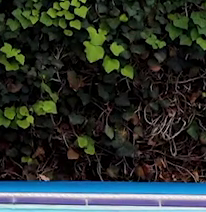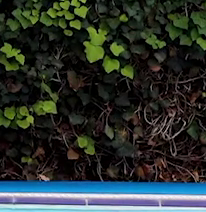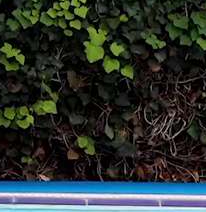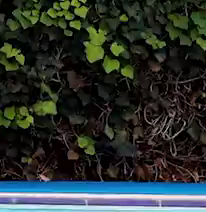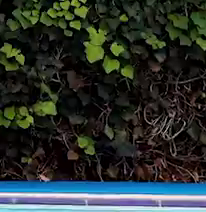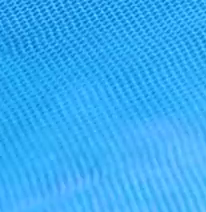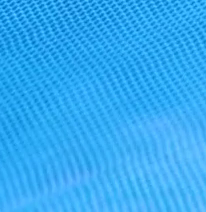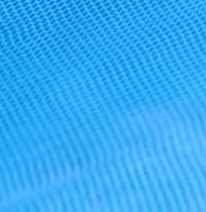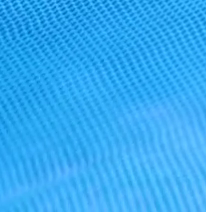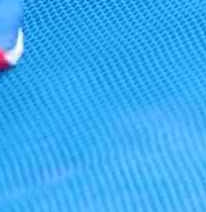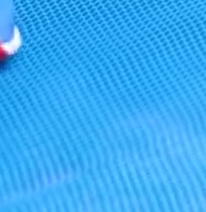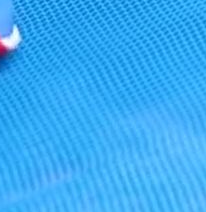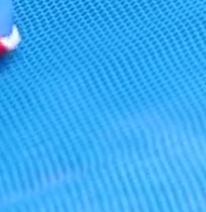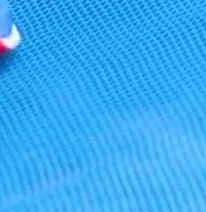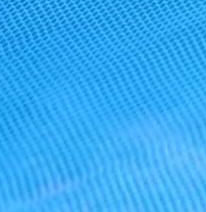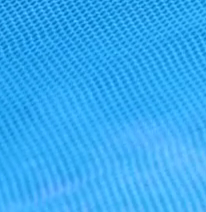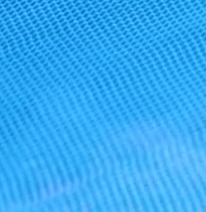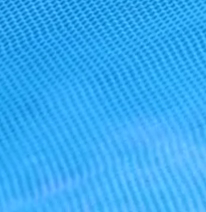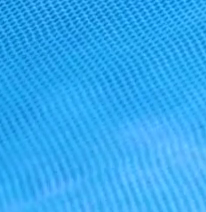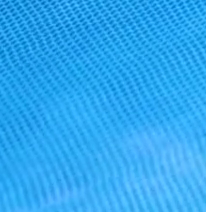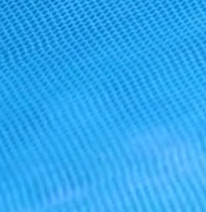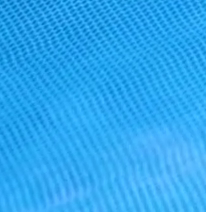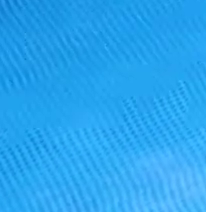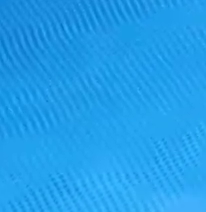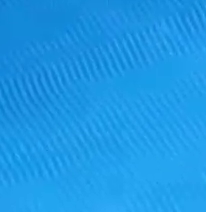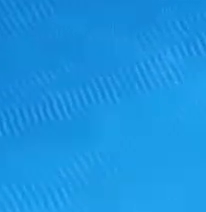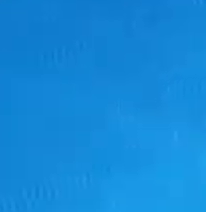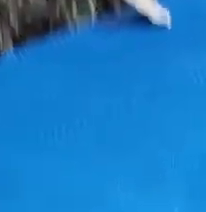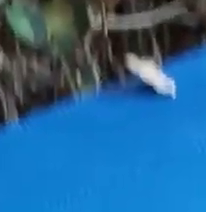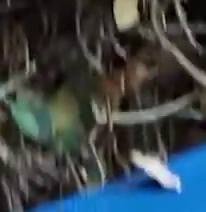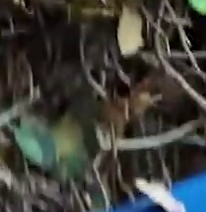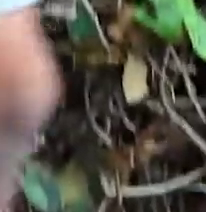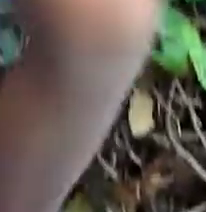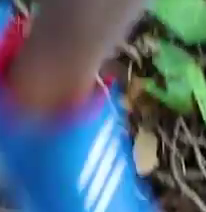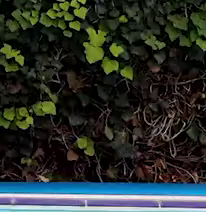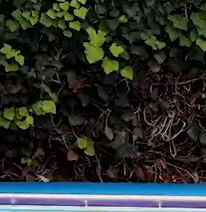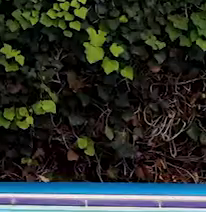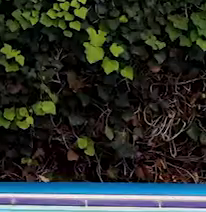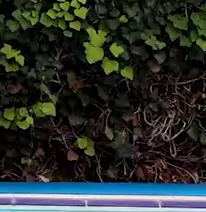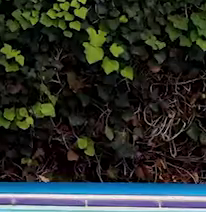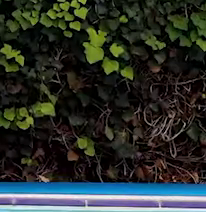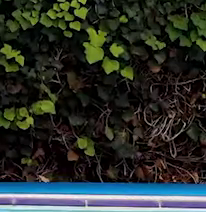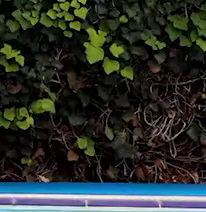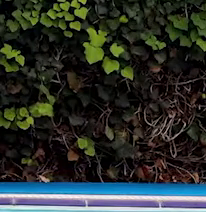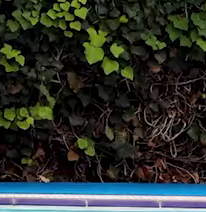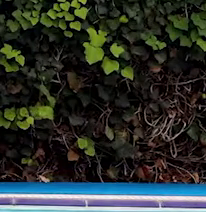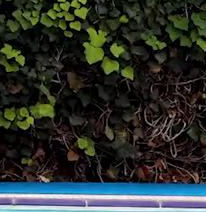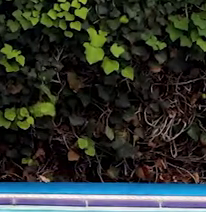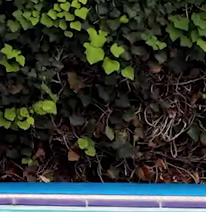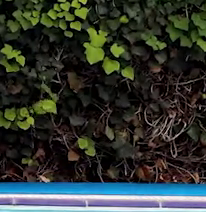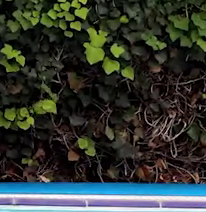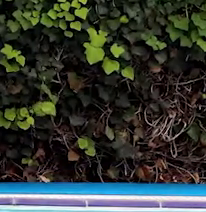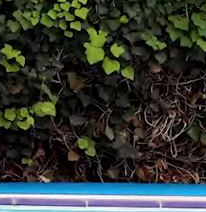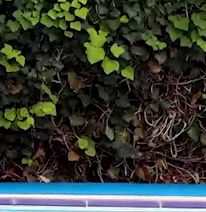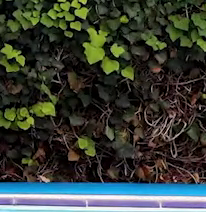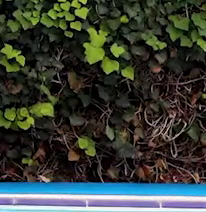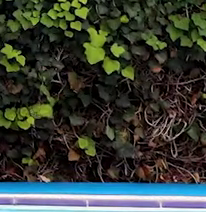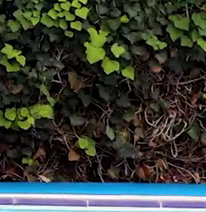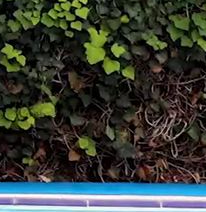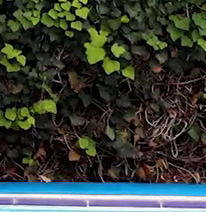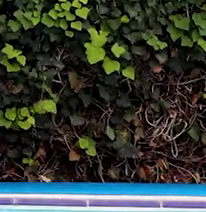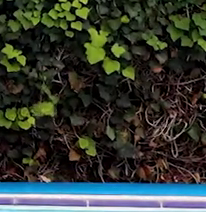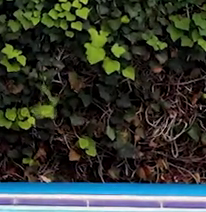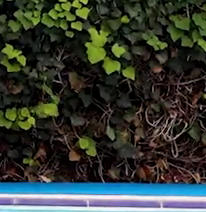Hago un poco más de espacio para que puedas levantar rodilla y mano derecha. Al mismo tiempo, elevando el talón